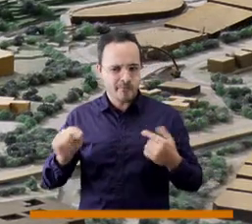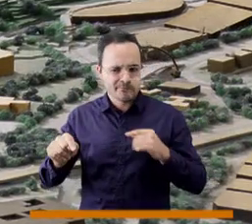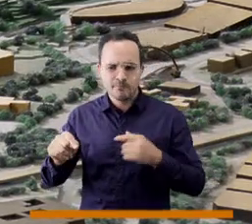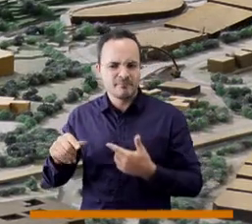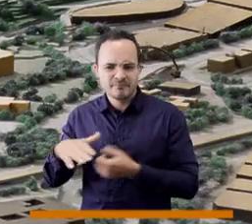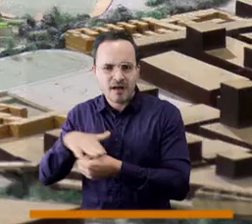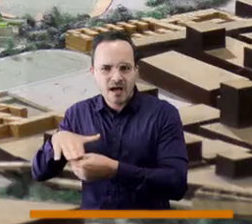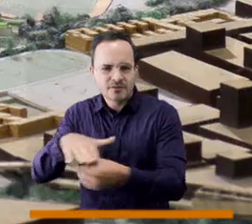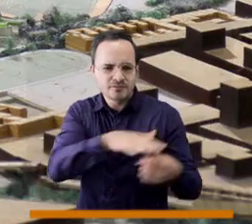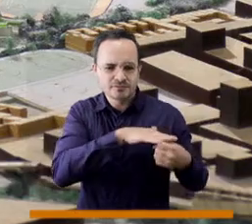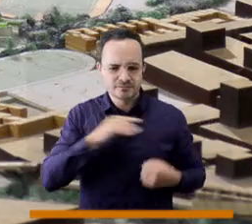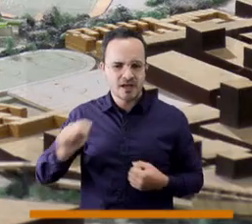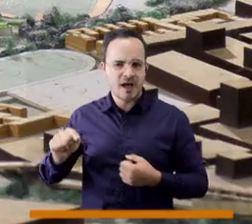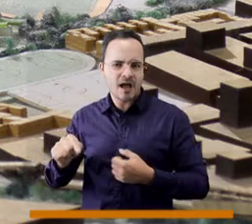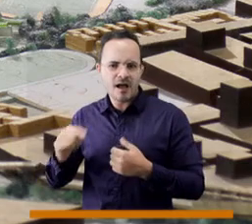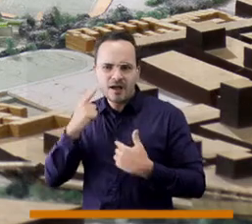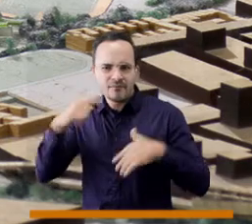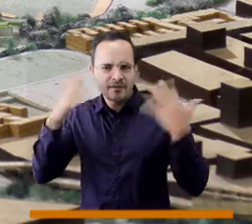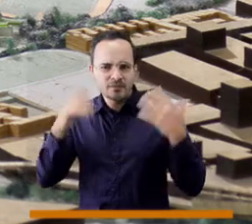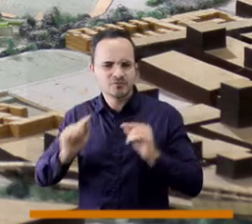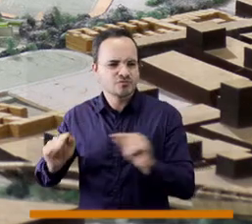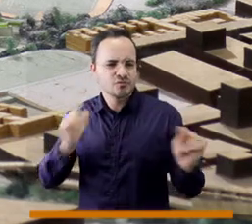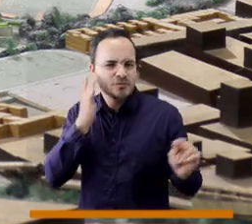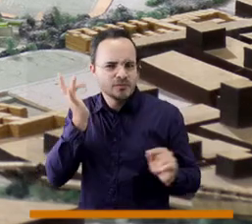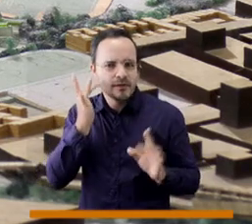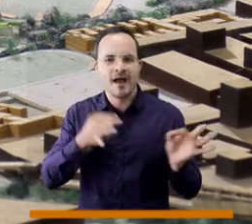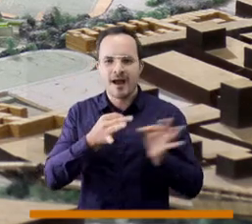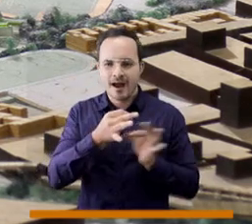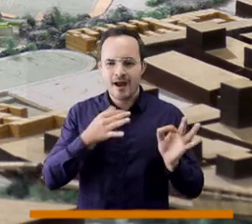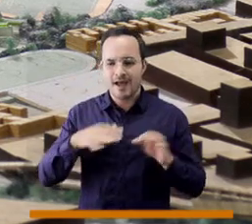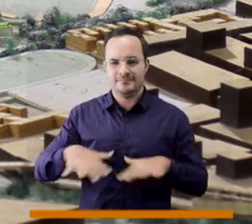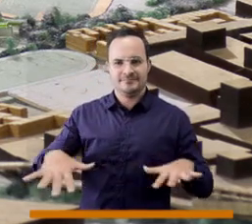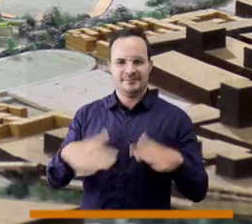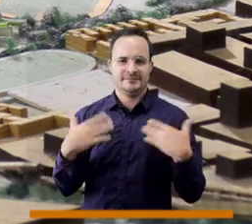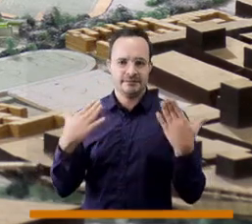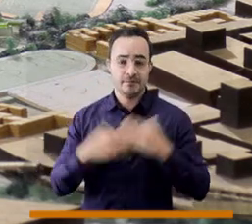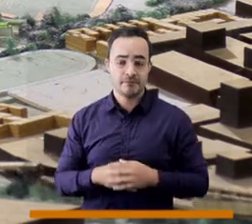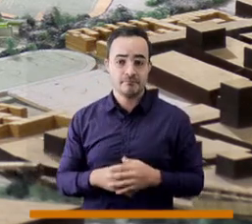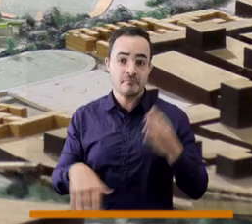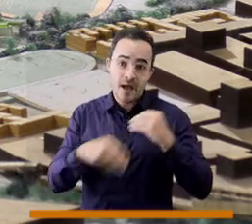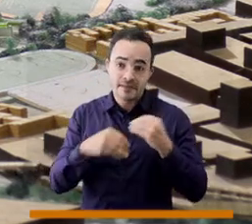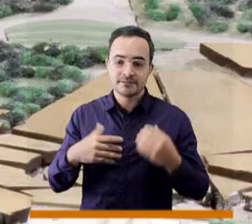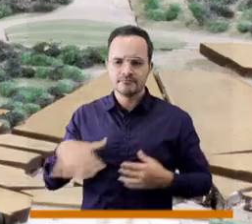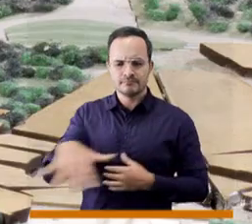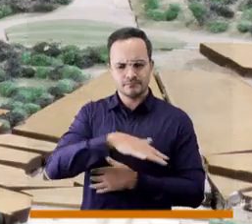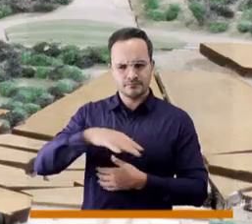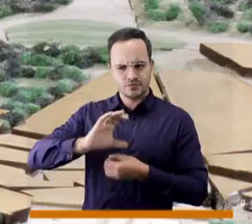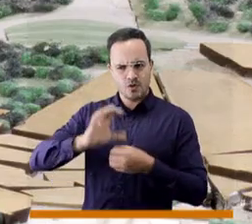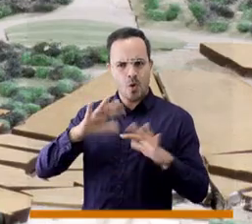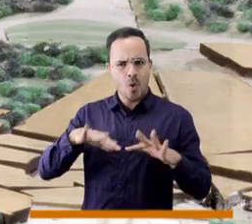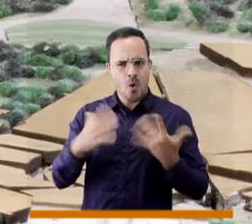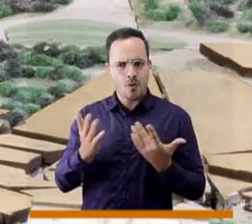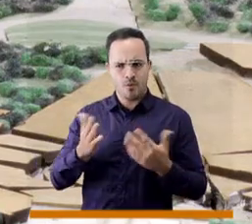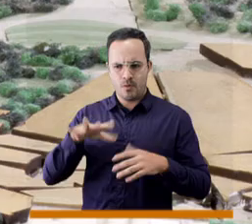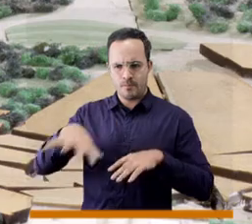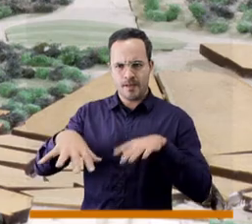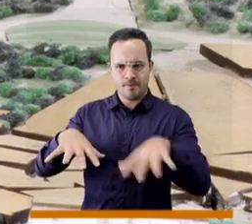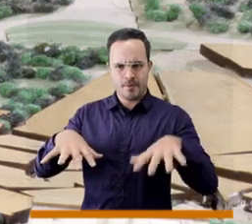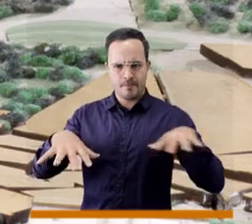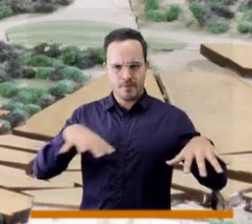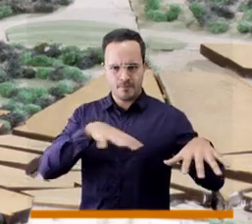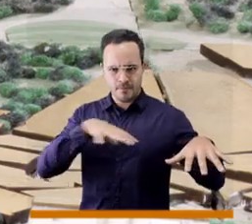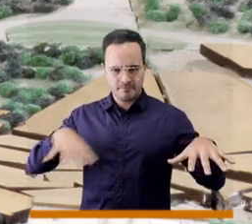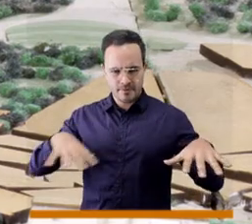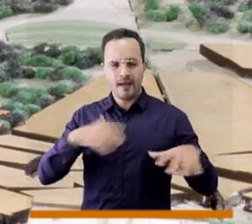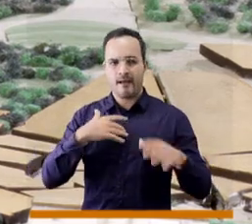regionales de la ciudad y adicional también es contarles un poco cómo es la distribución de la ciudad cierto ya